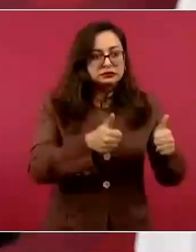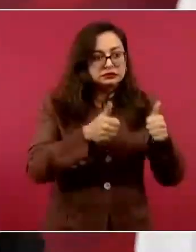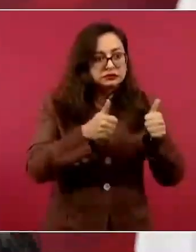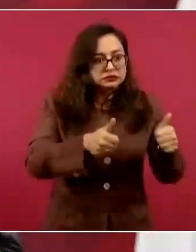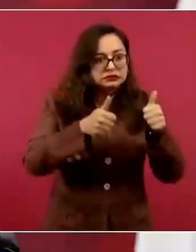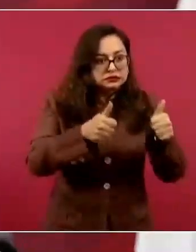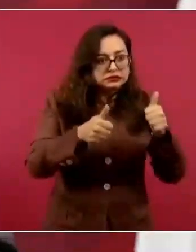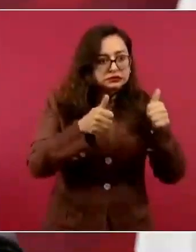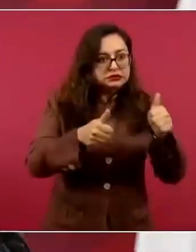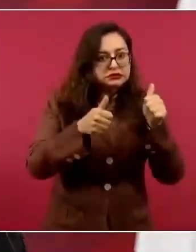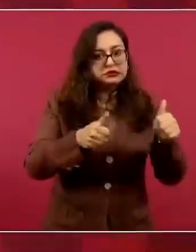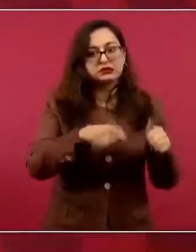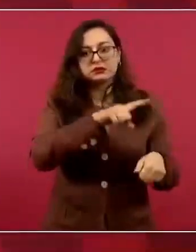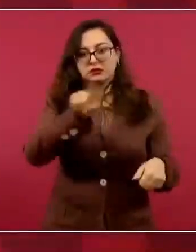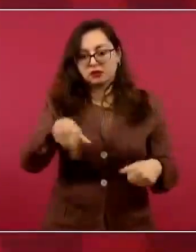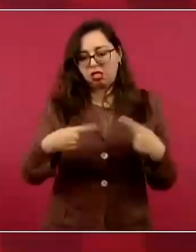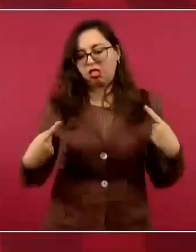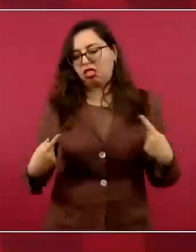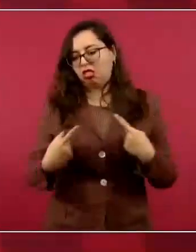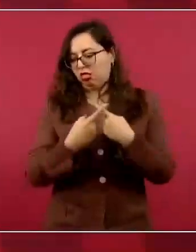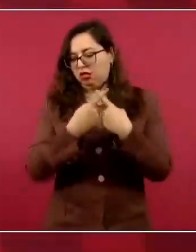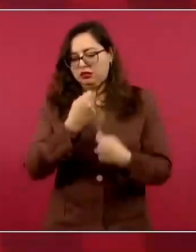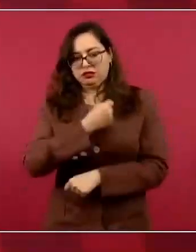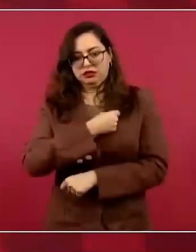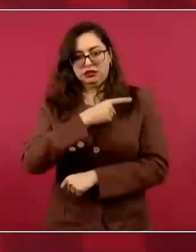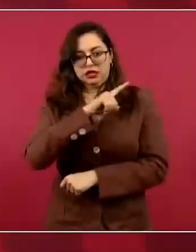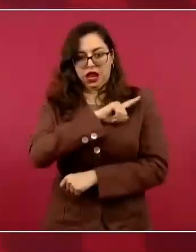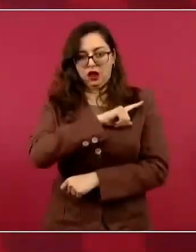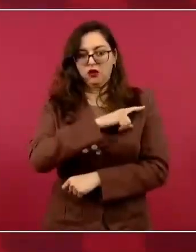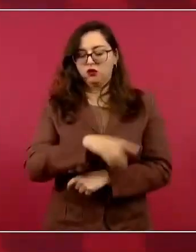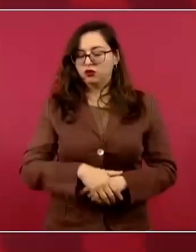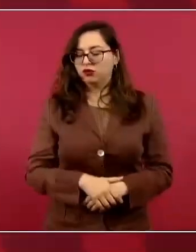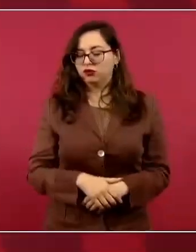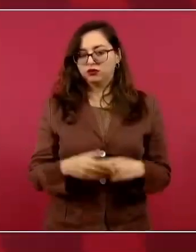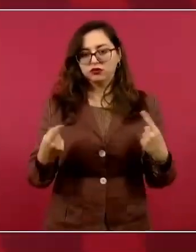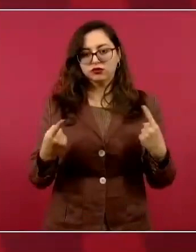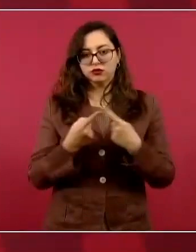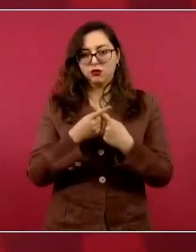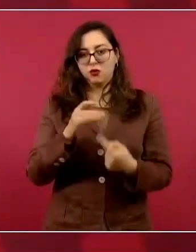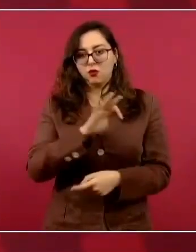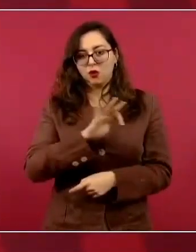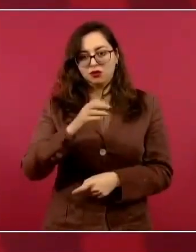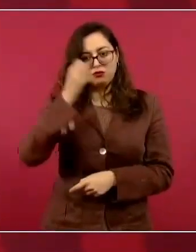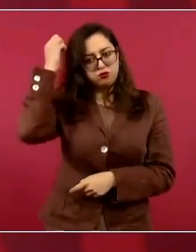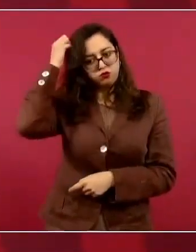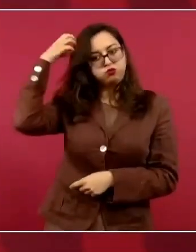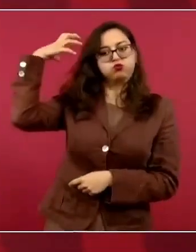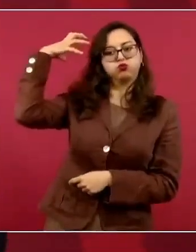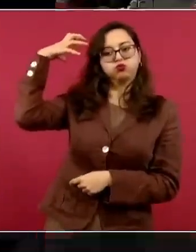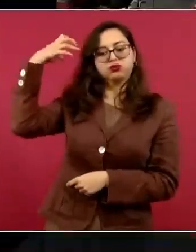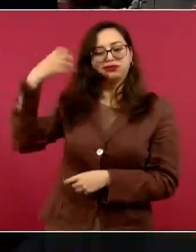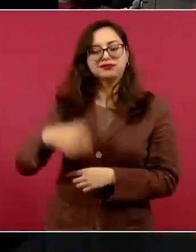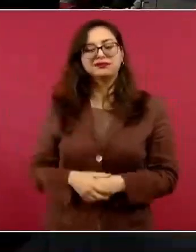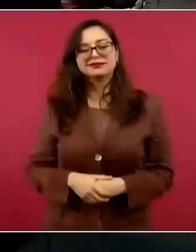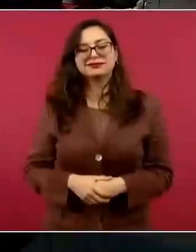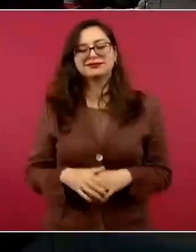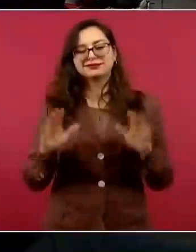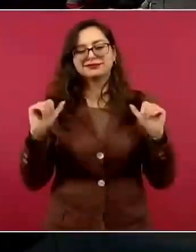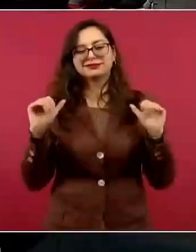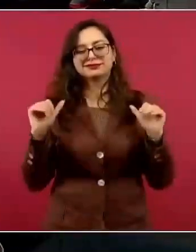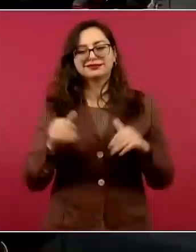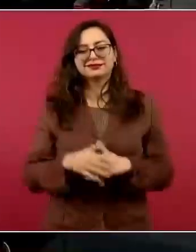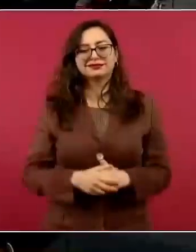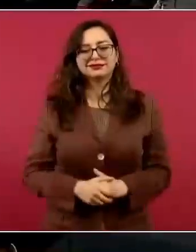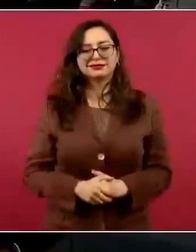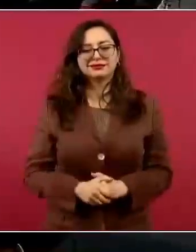mucho, o sea, le puede salir a uno un tumor en el cerebro. Bueno, adiós, adiós. ¿Se